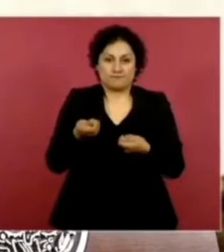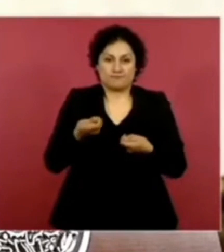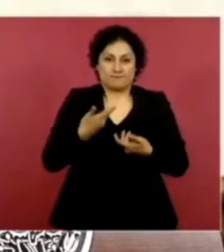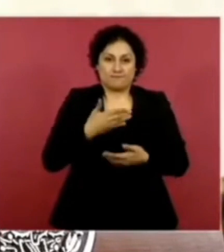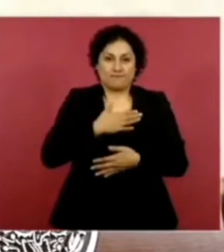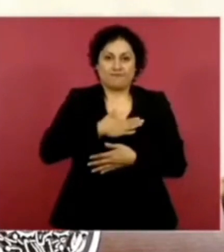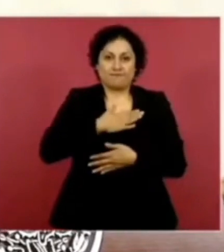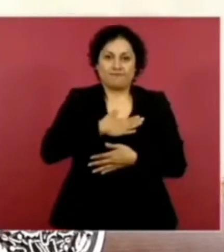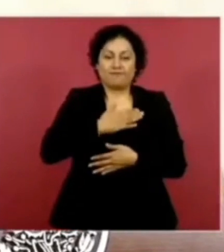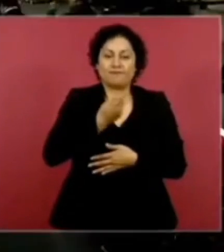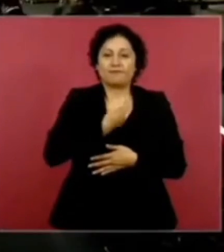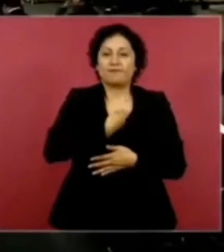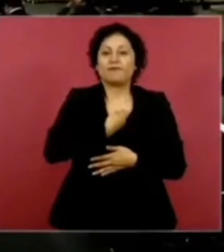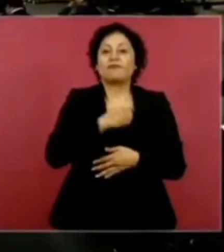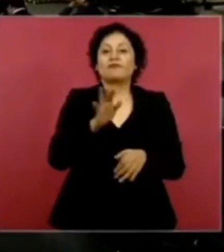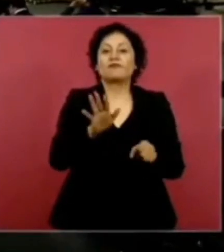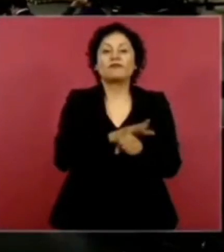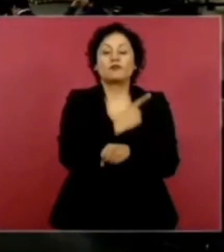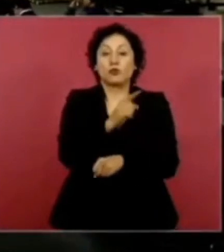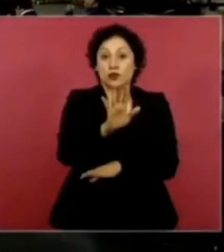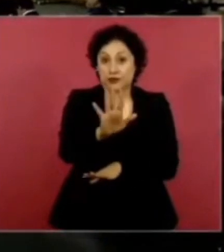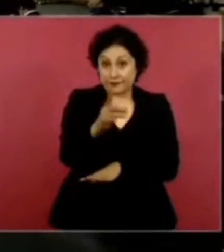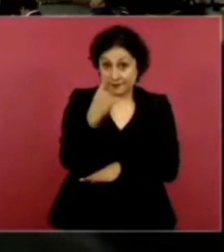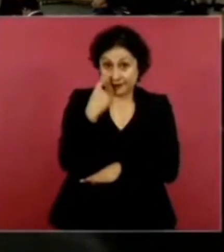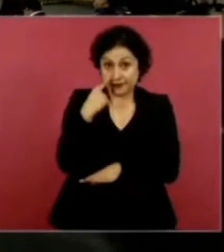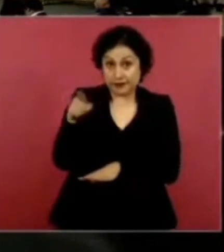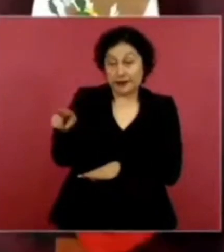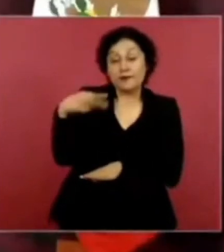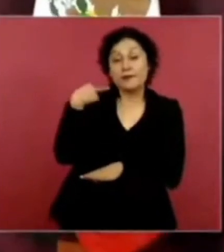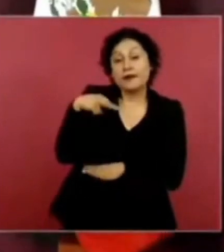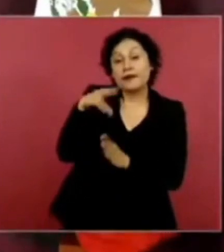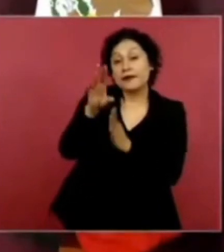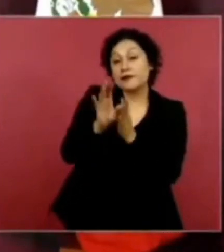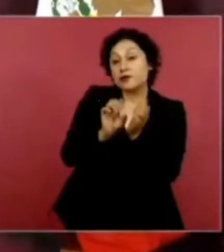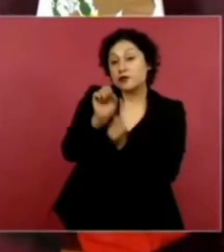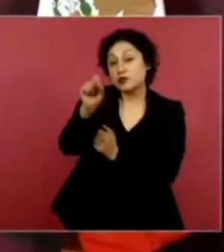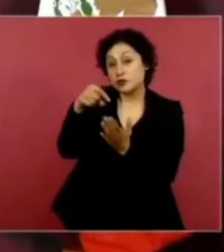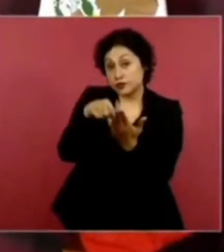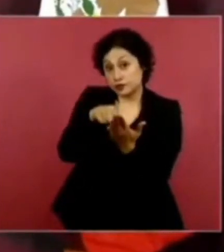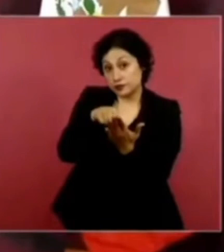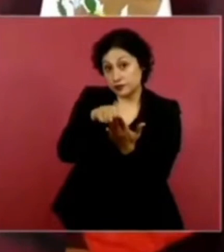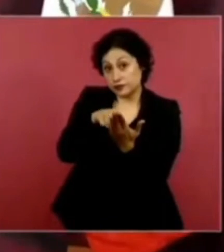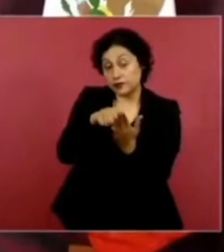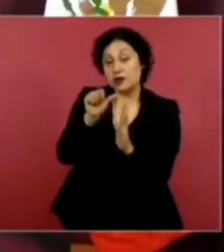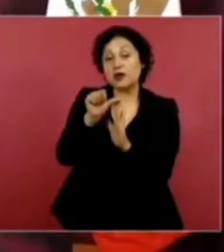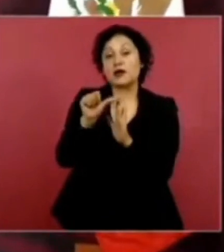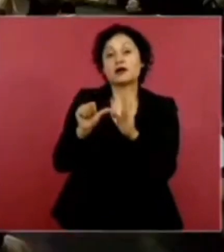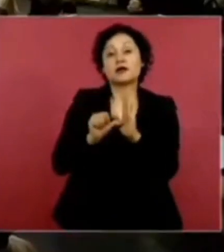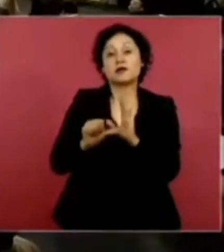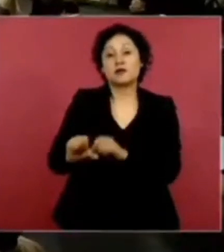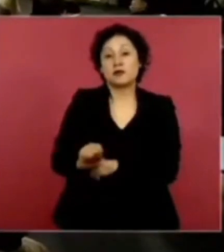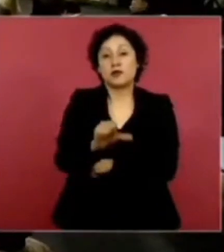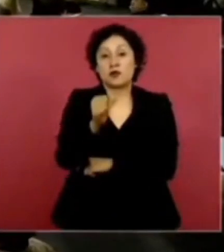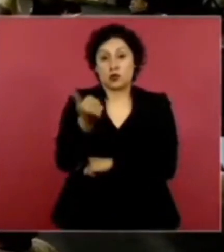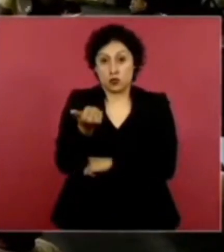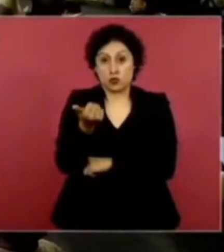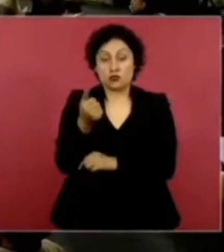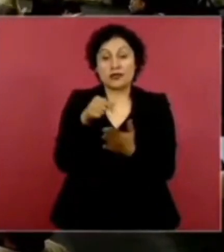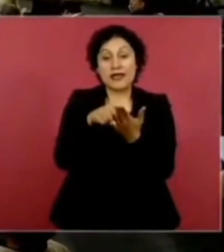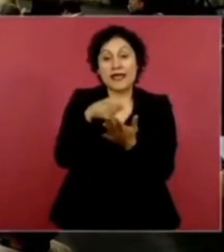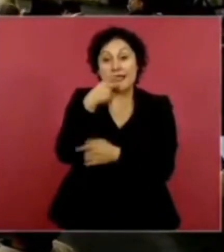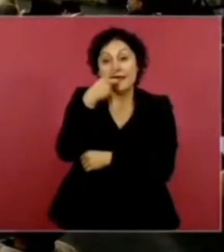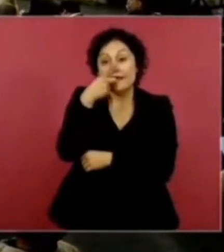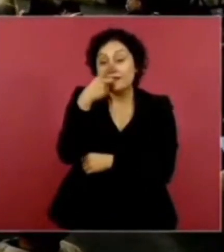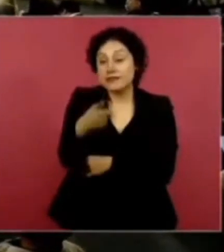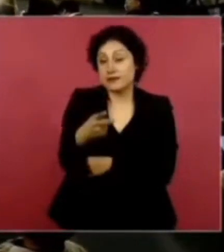Porque, de acuerdo a la Constitución de Veracruz, en el artículo 11, se establece que los